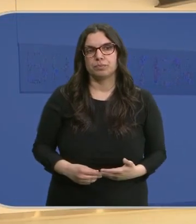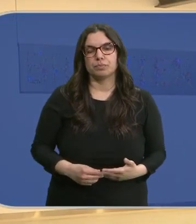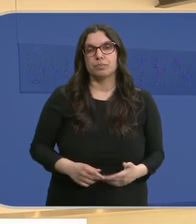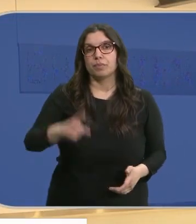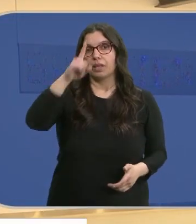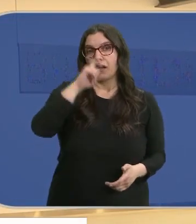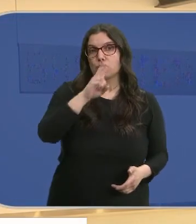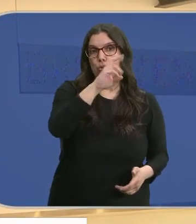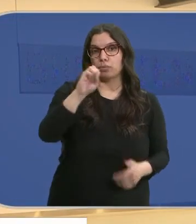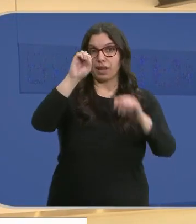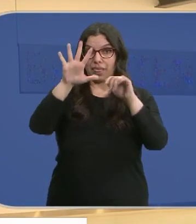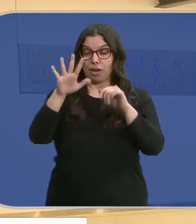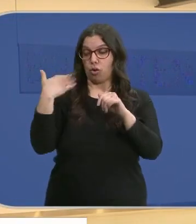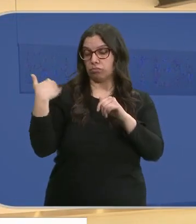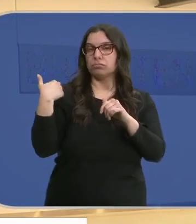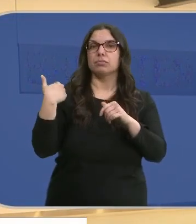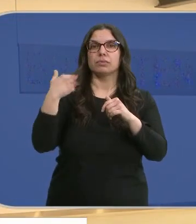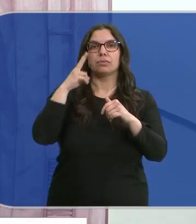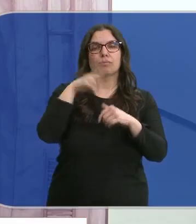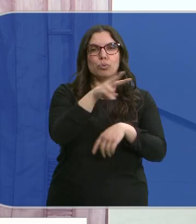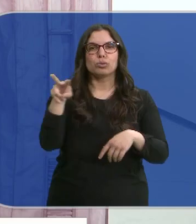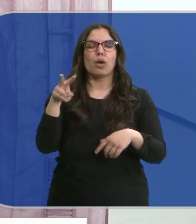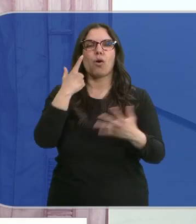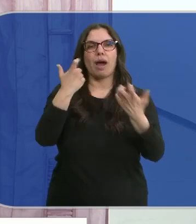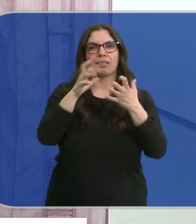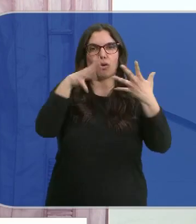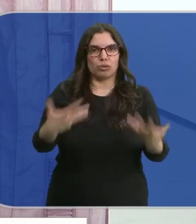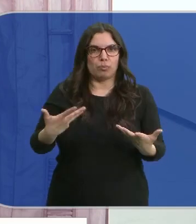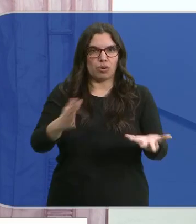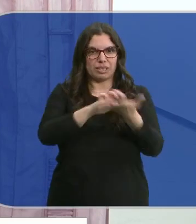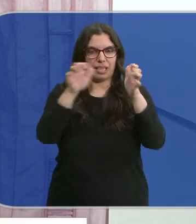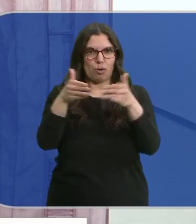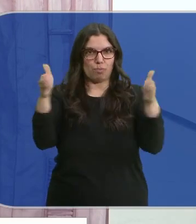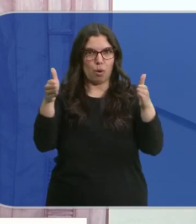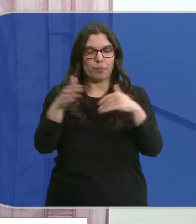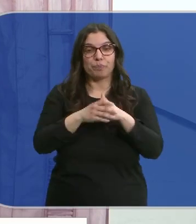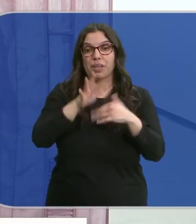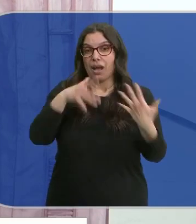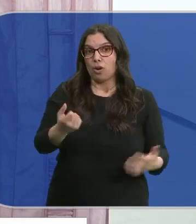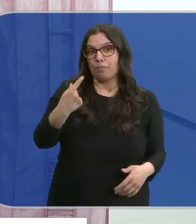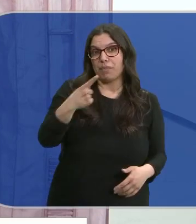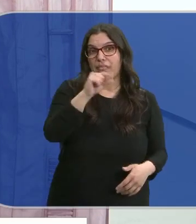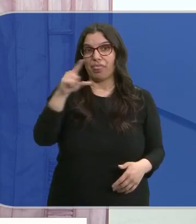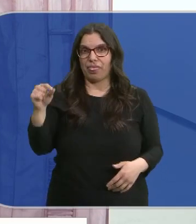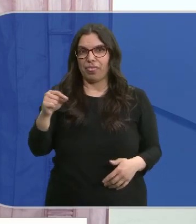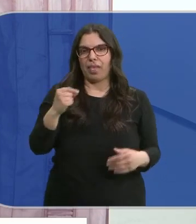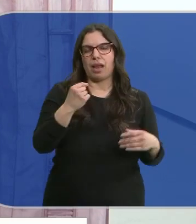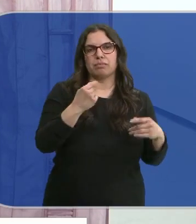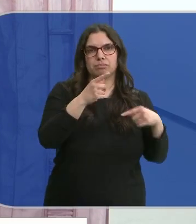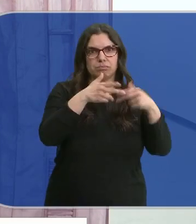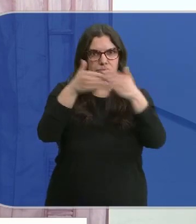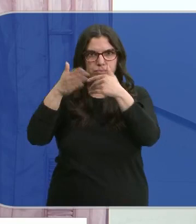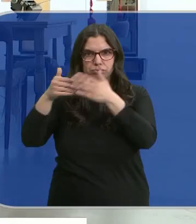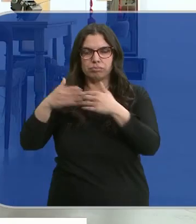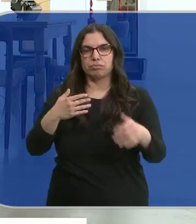En el año 2005 abrió sus puertas el Museo de Arte Contemporáneo de Castilla y León. En la actualidad, más de 1.100 obras de casi 430